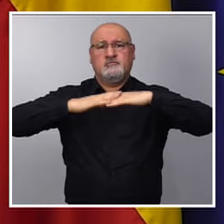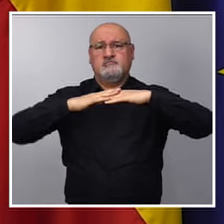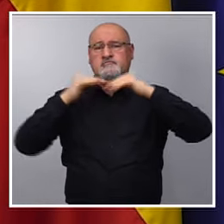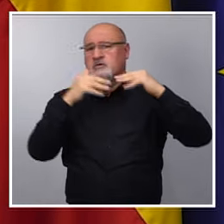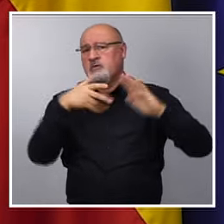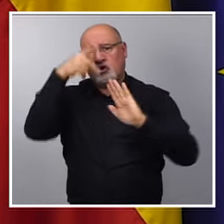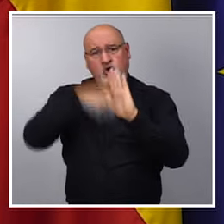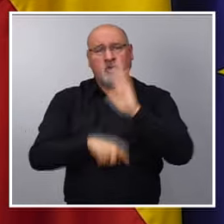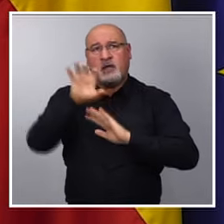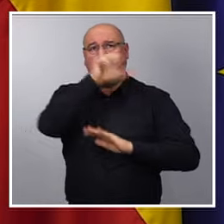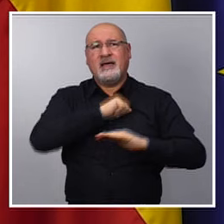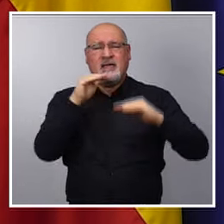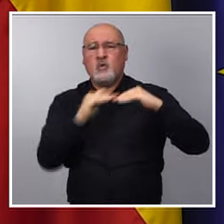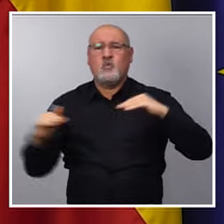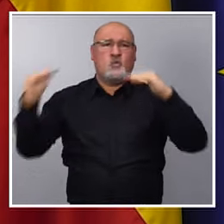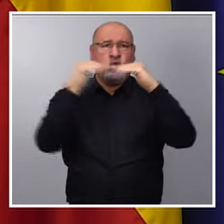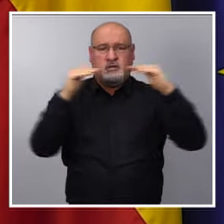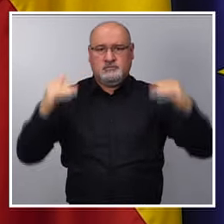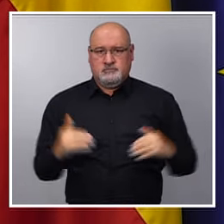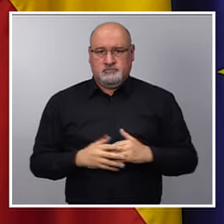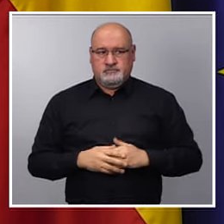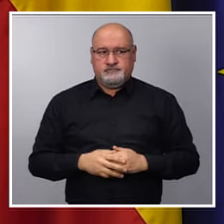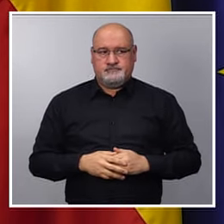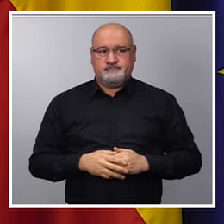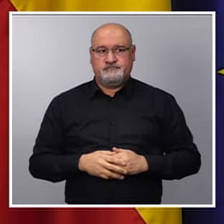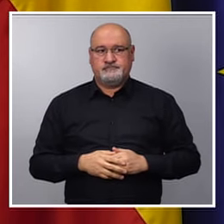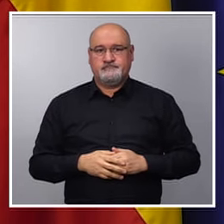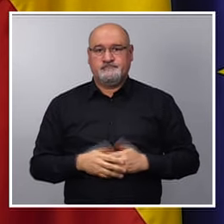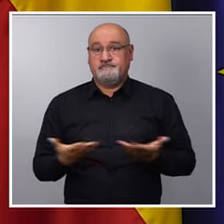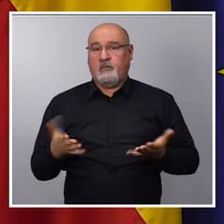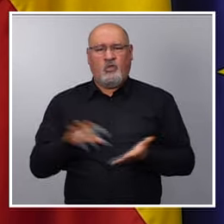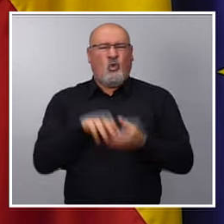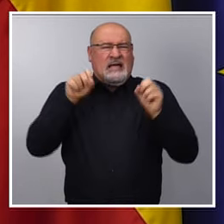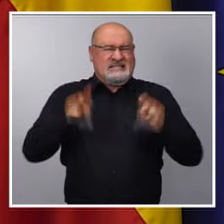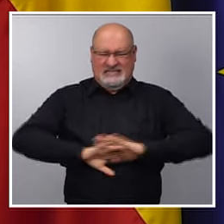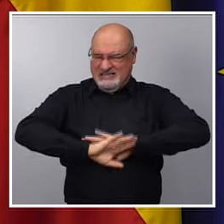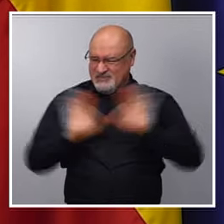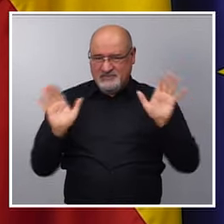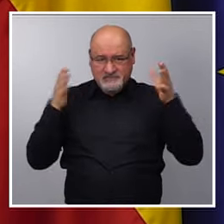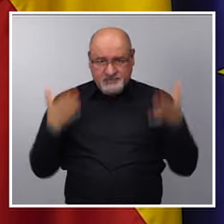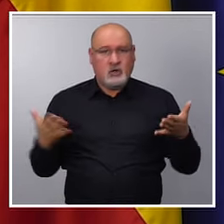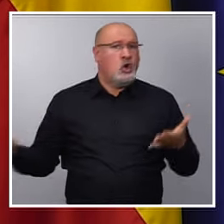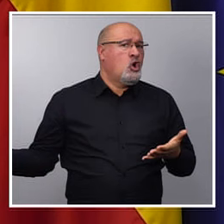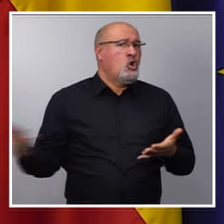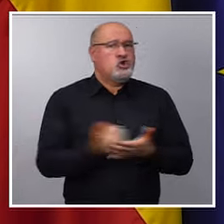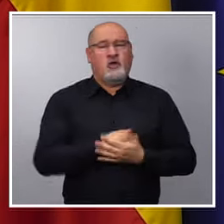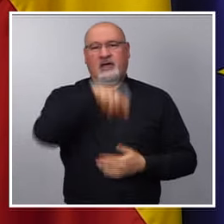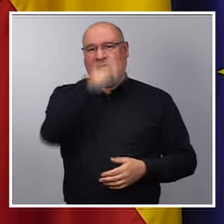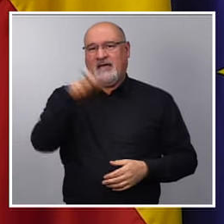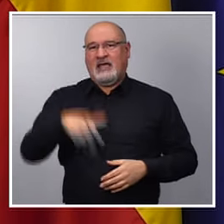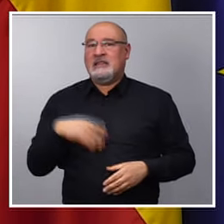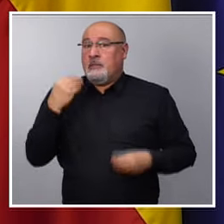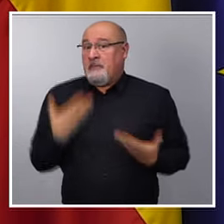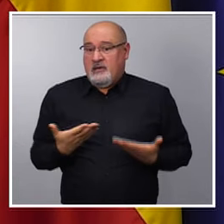autonómicas más avanzadas. No tengo ni la más mínima duda de que prácticamente la totalidad de la gente de este país se